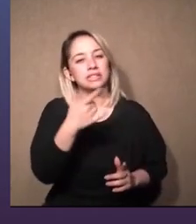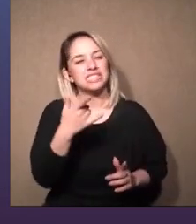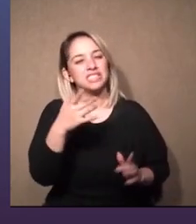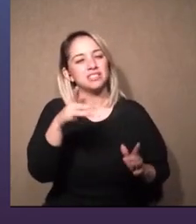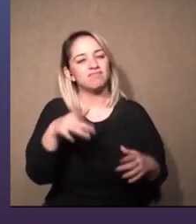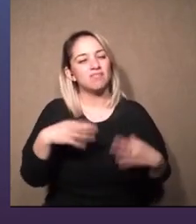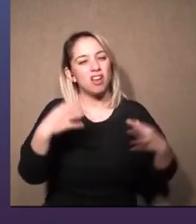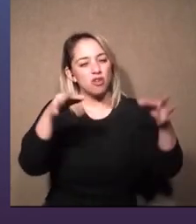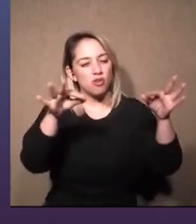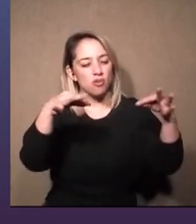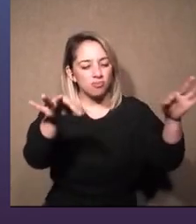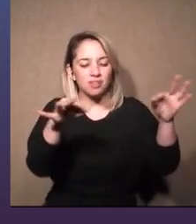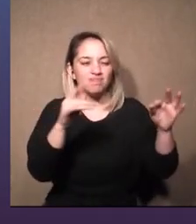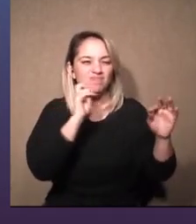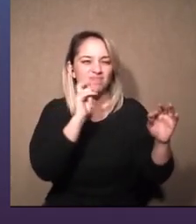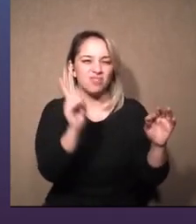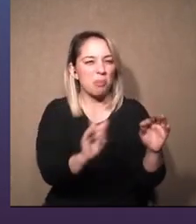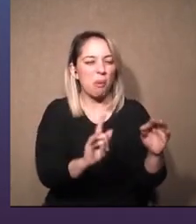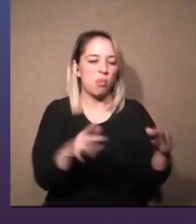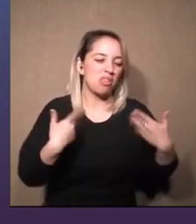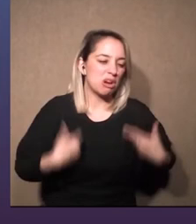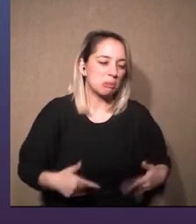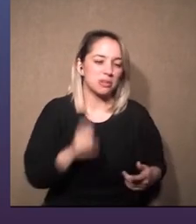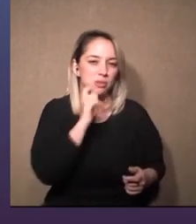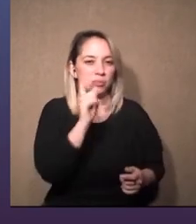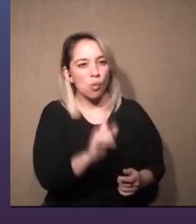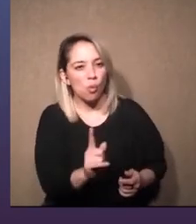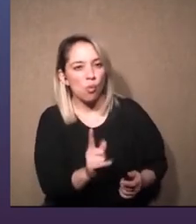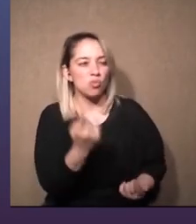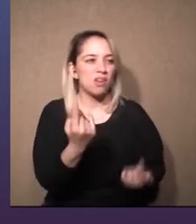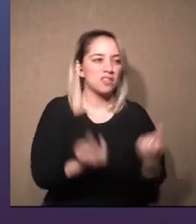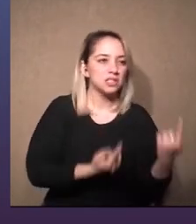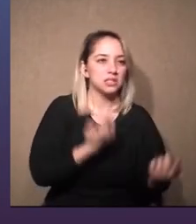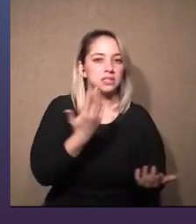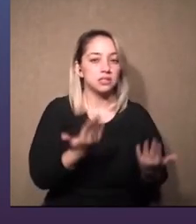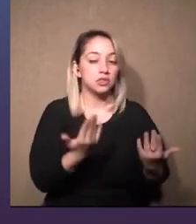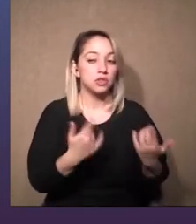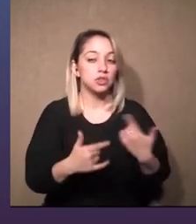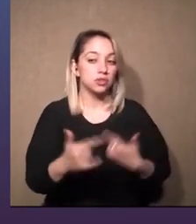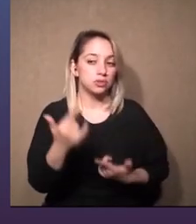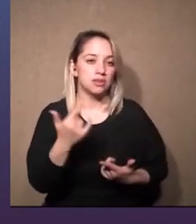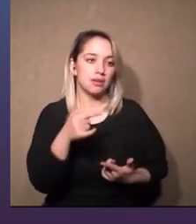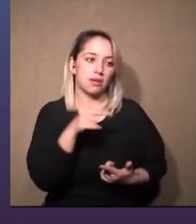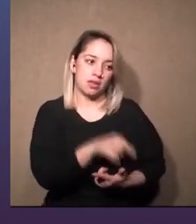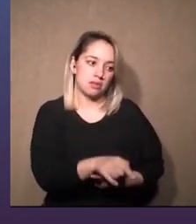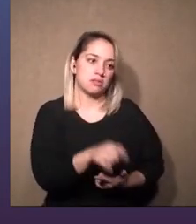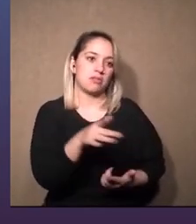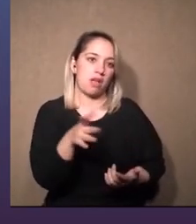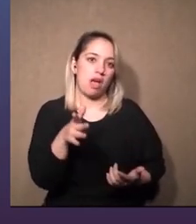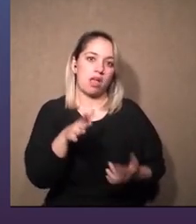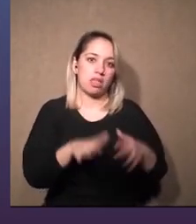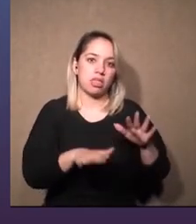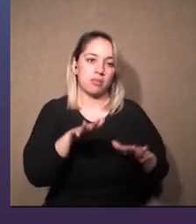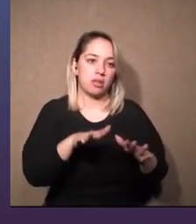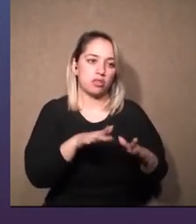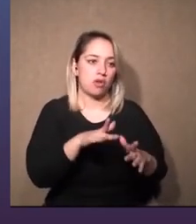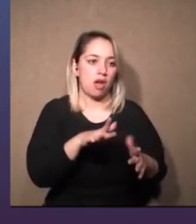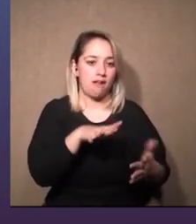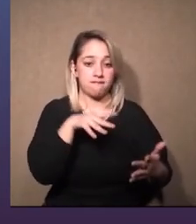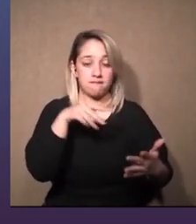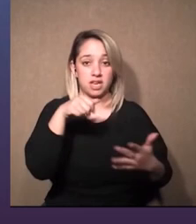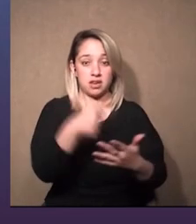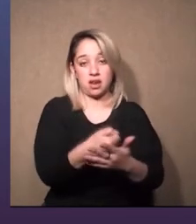prenda con la que no tengo afinidad y bueno y todo eso llega a un